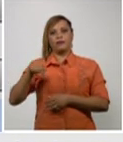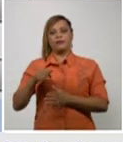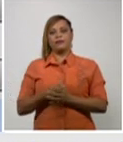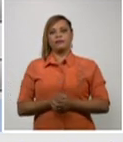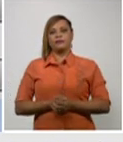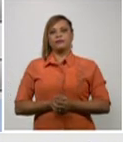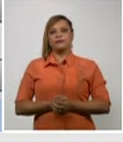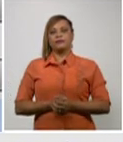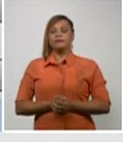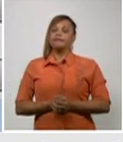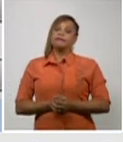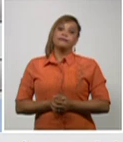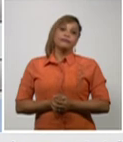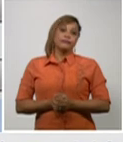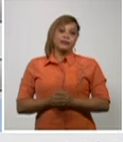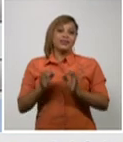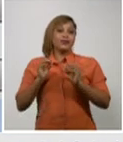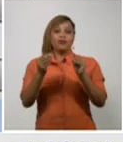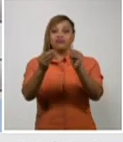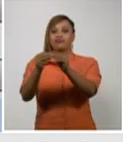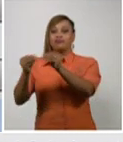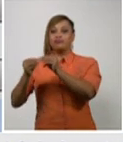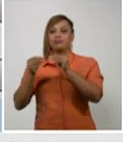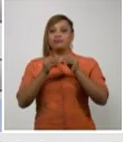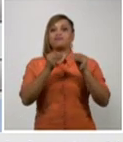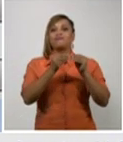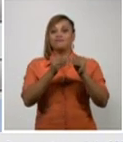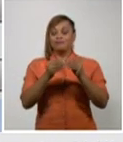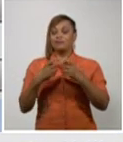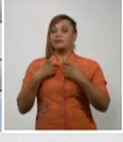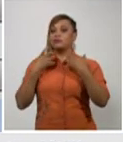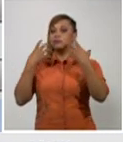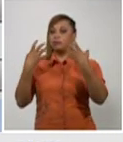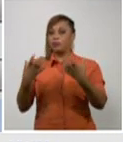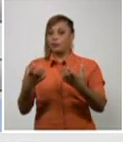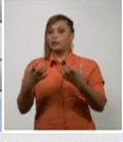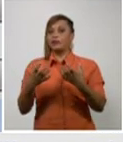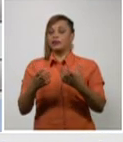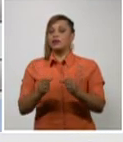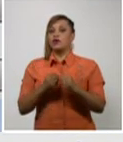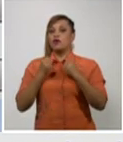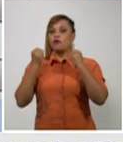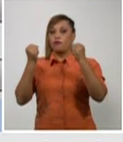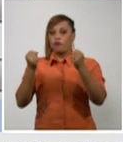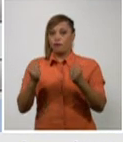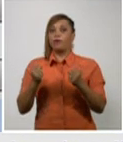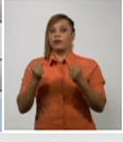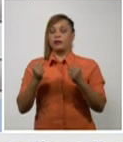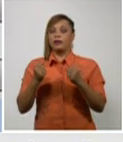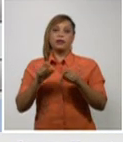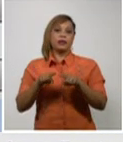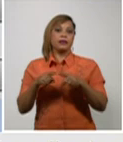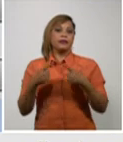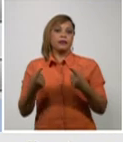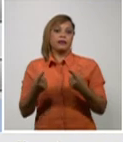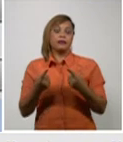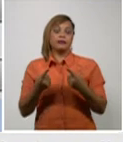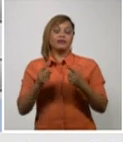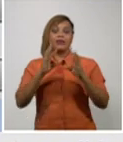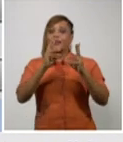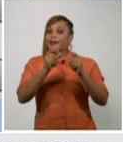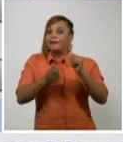evidencia de una transmisión muy importante que traduce esta cifra